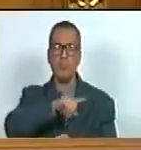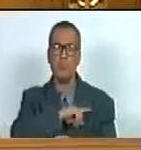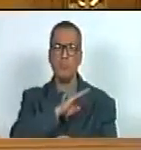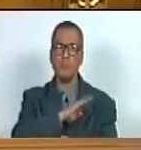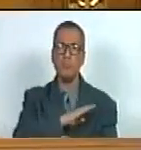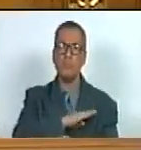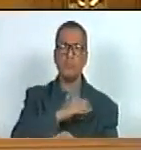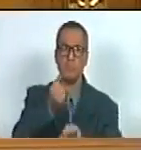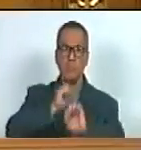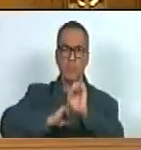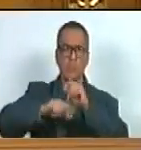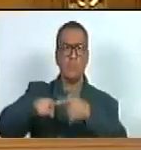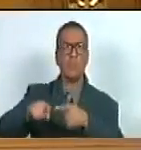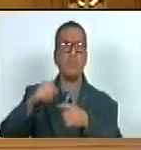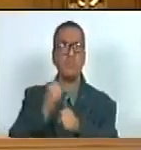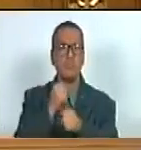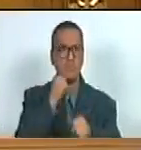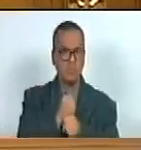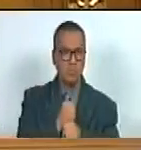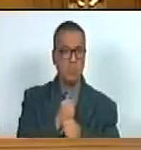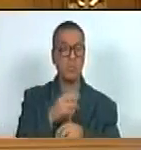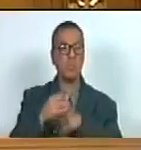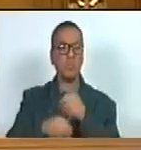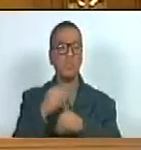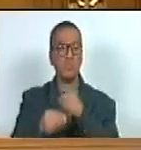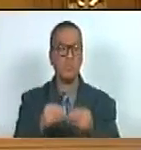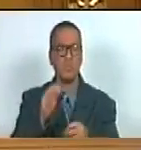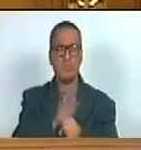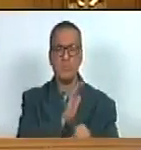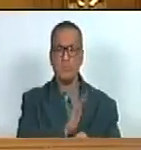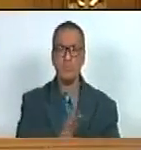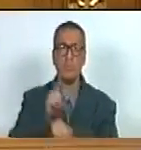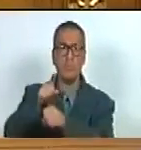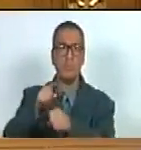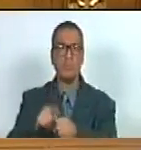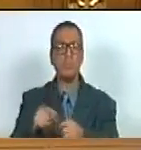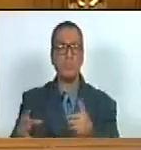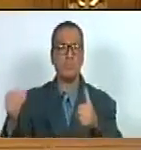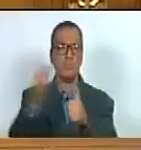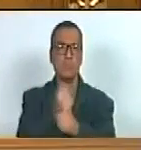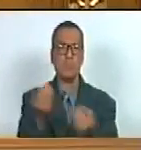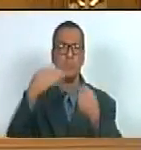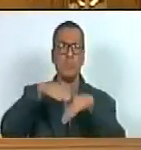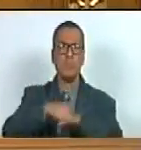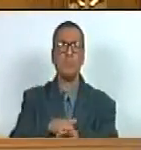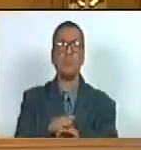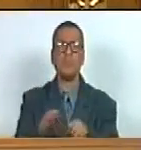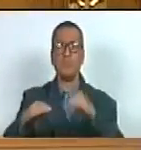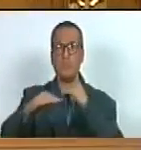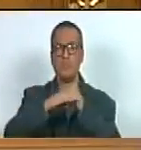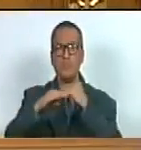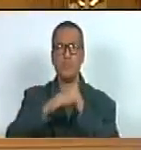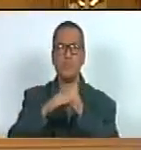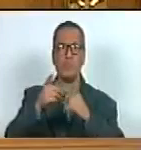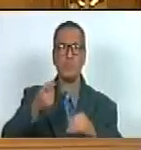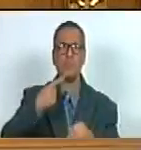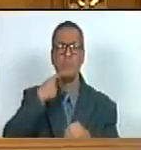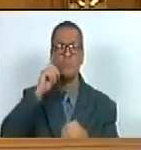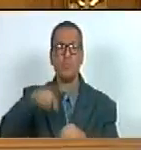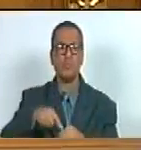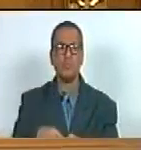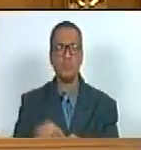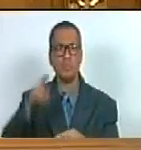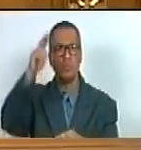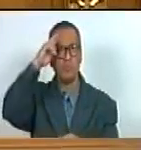defender el trabajo que venimos haciendo para lograr la inclusión la igualdad pero sobre todo